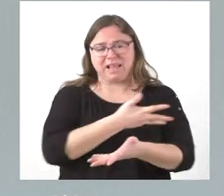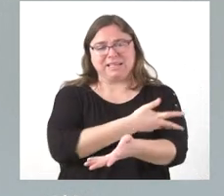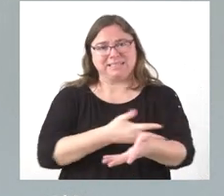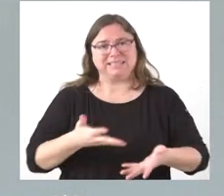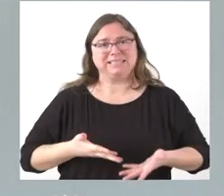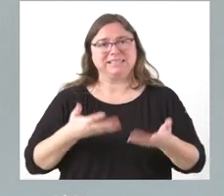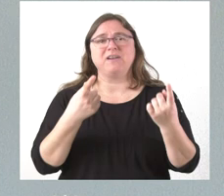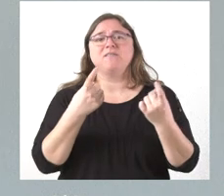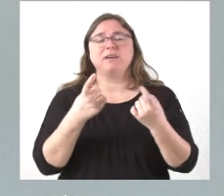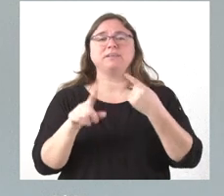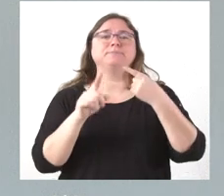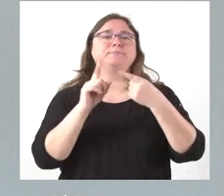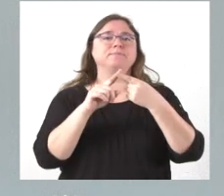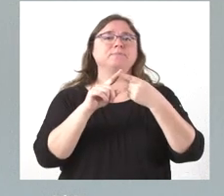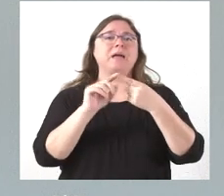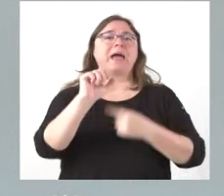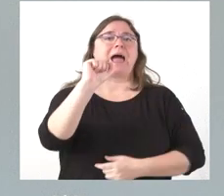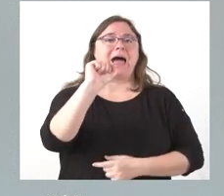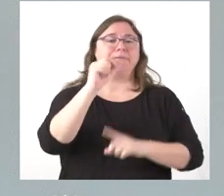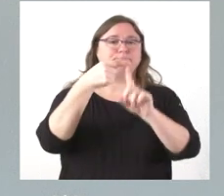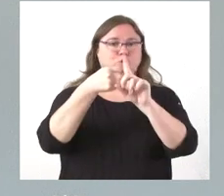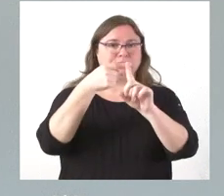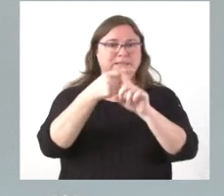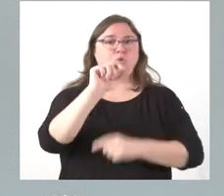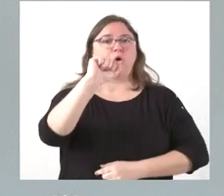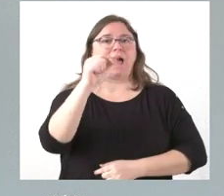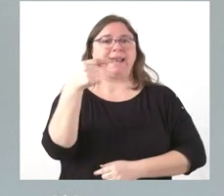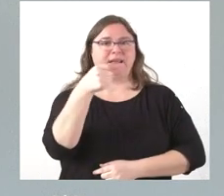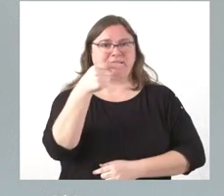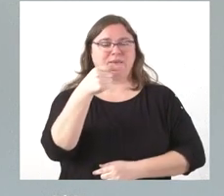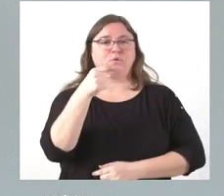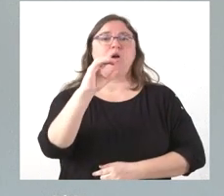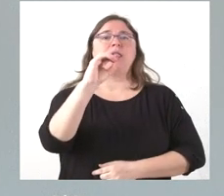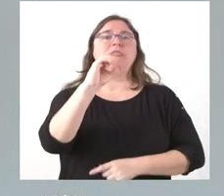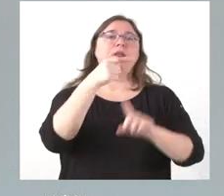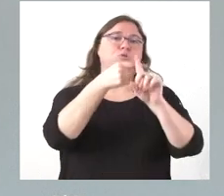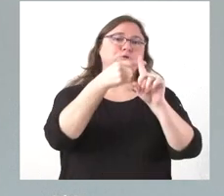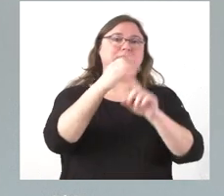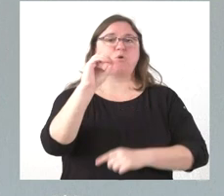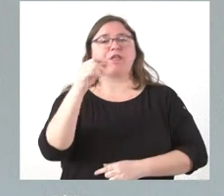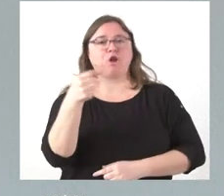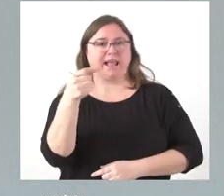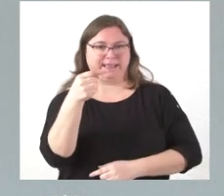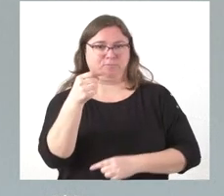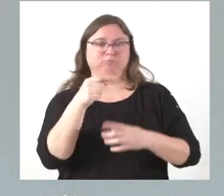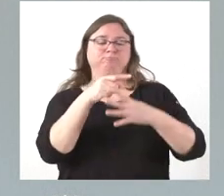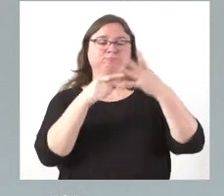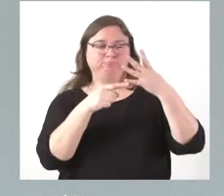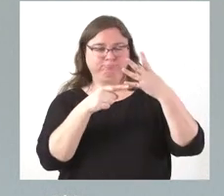carencias son más importantes. Estamos hablando del grupo A positivo, A negativo, cero positivo y cero negativo. Por tanto,